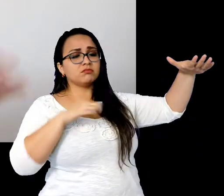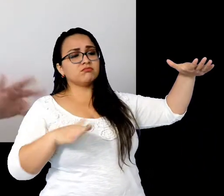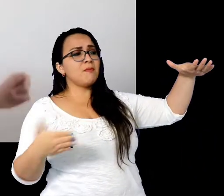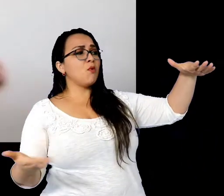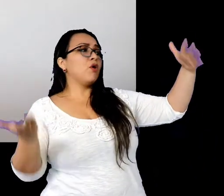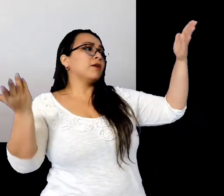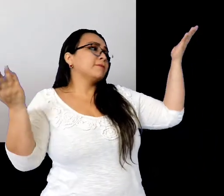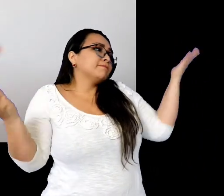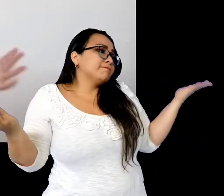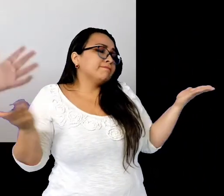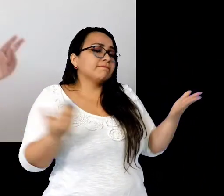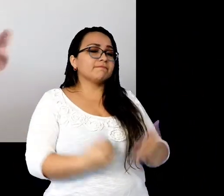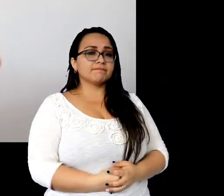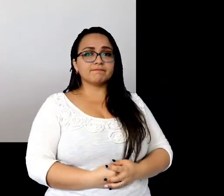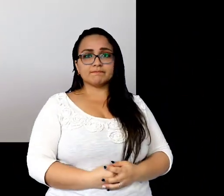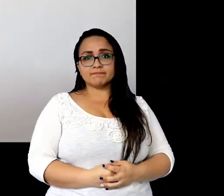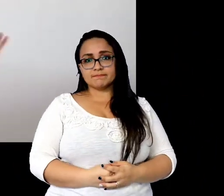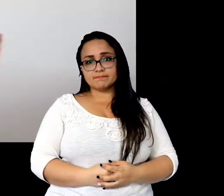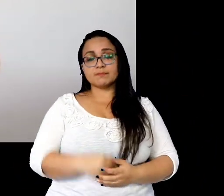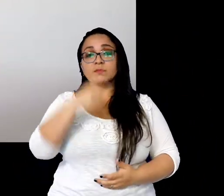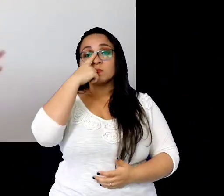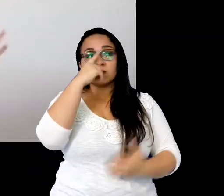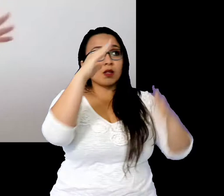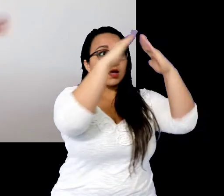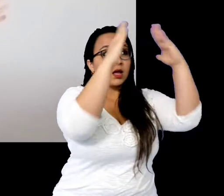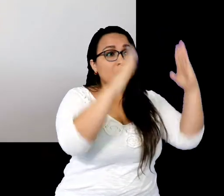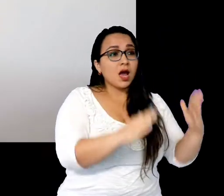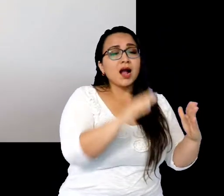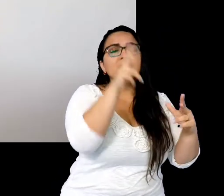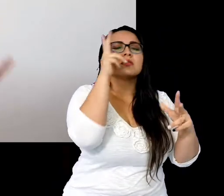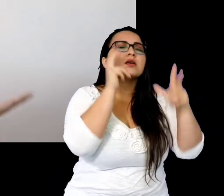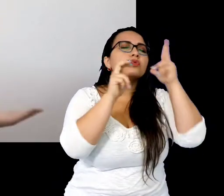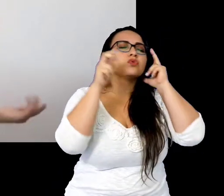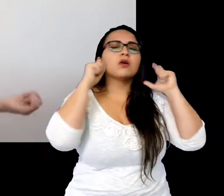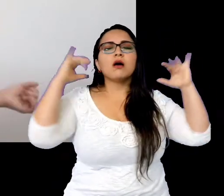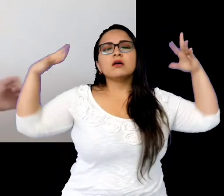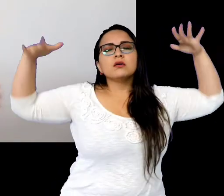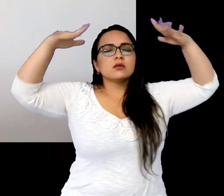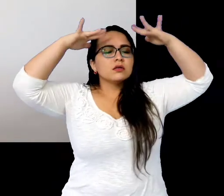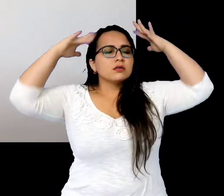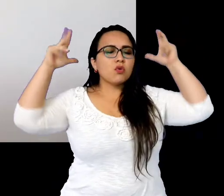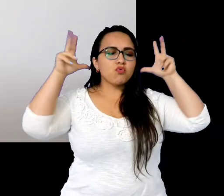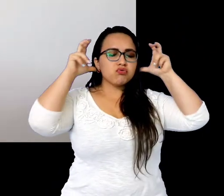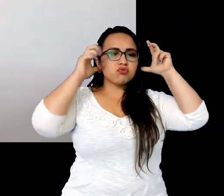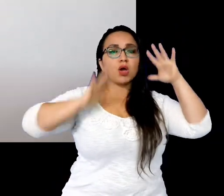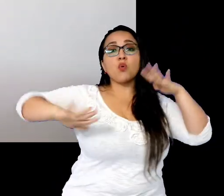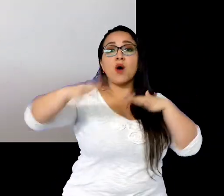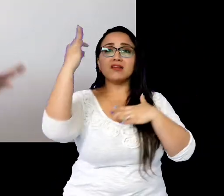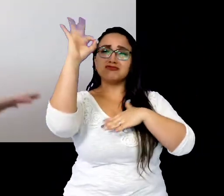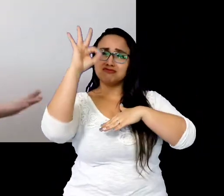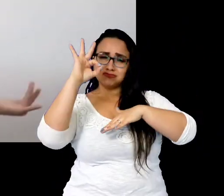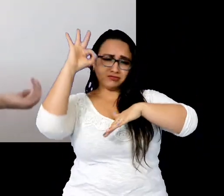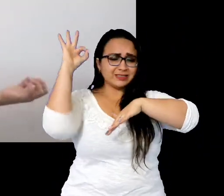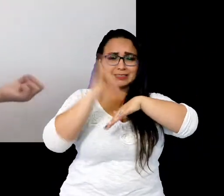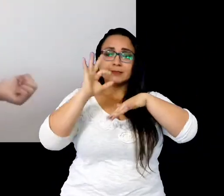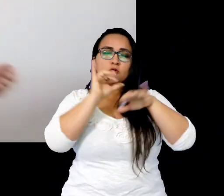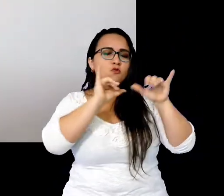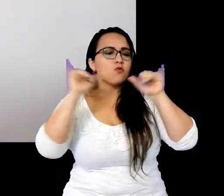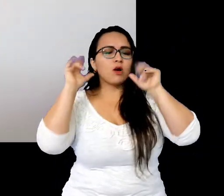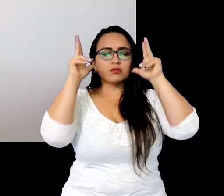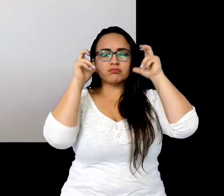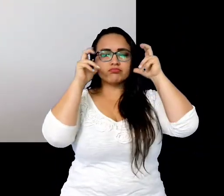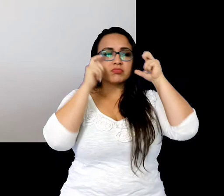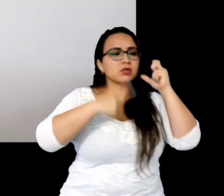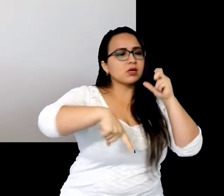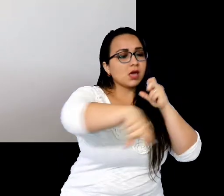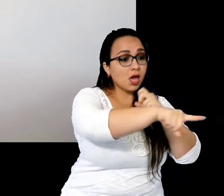En la casa, el rumor ambientaba cual eco, como el aletreo de las abejas. Unos dumá empezaron a cantar,